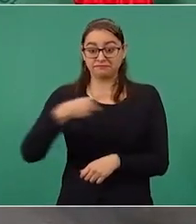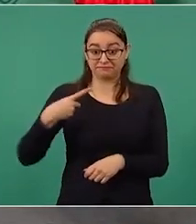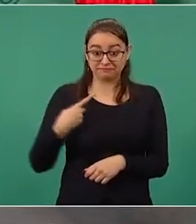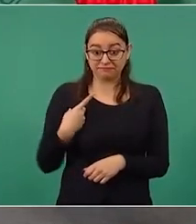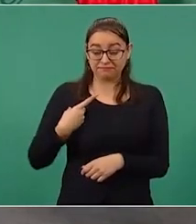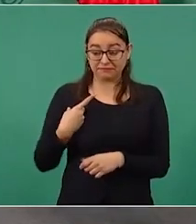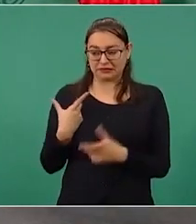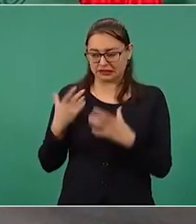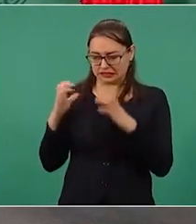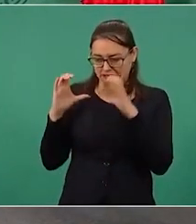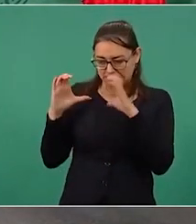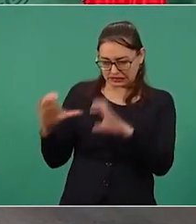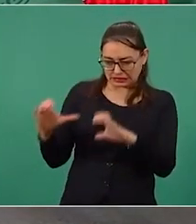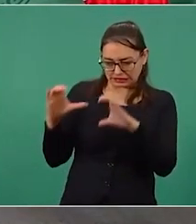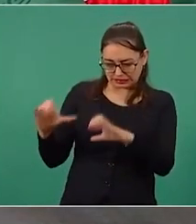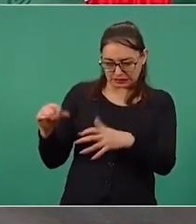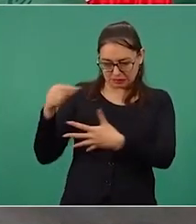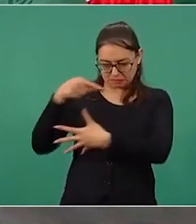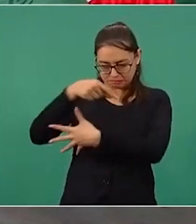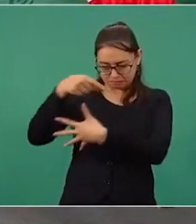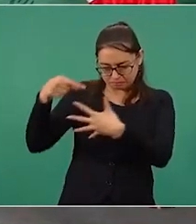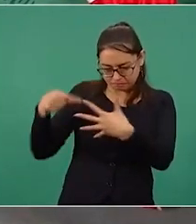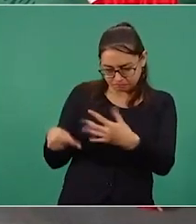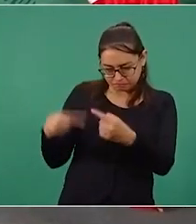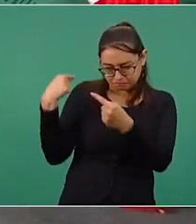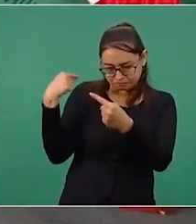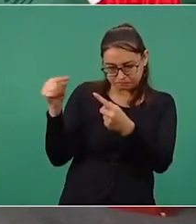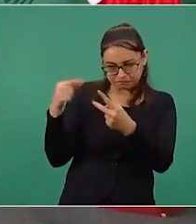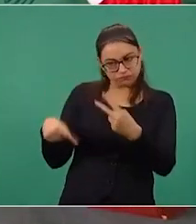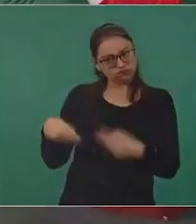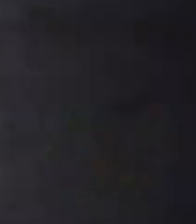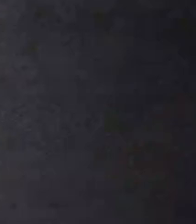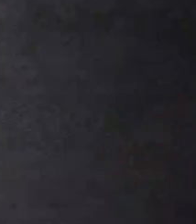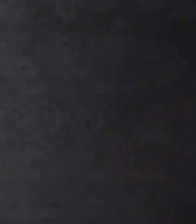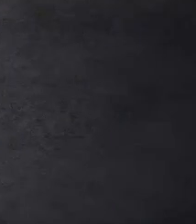es estricto.